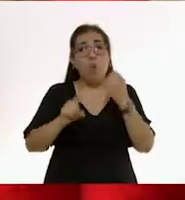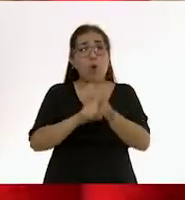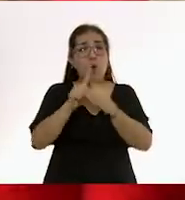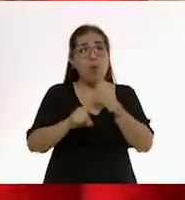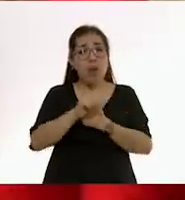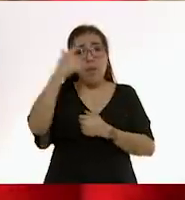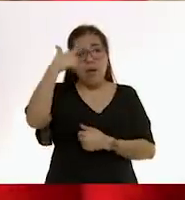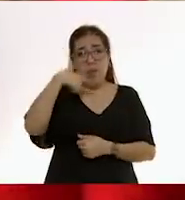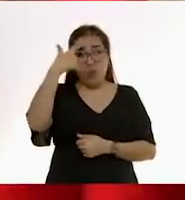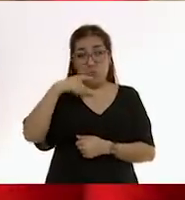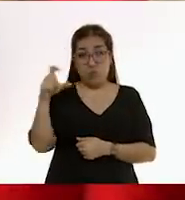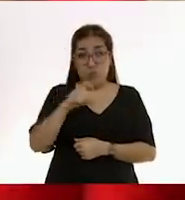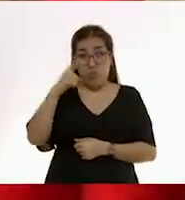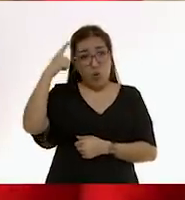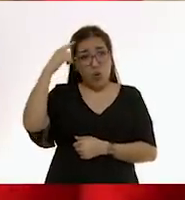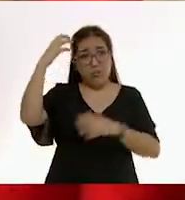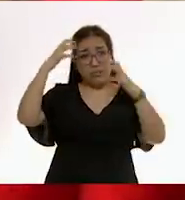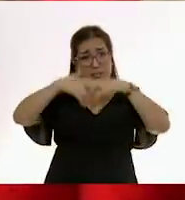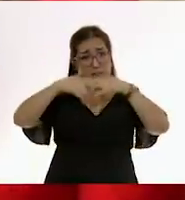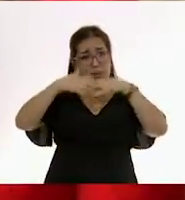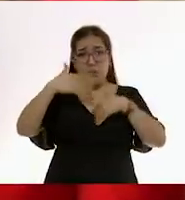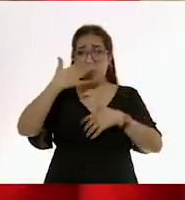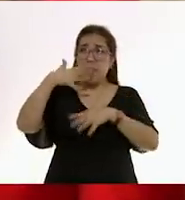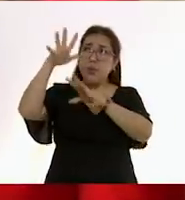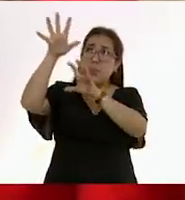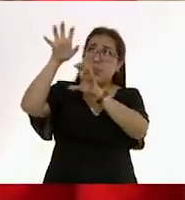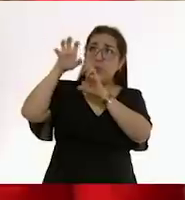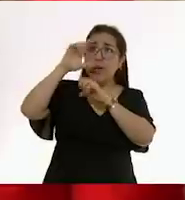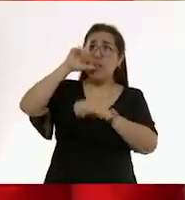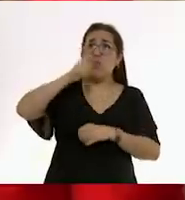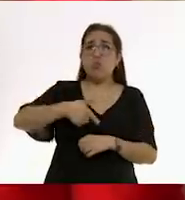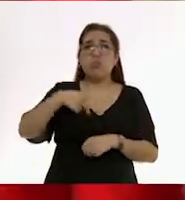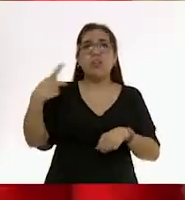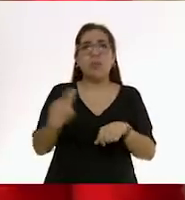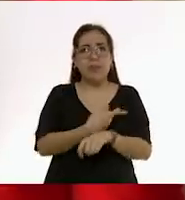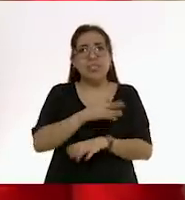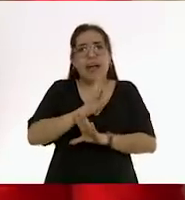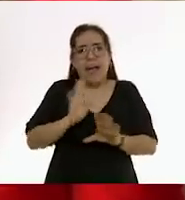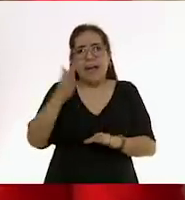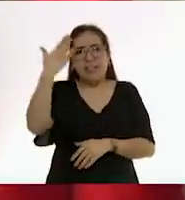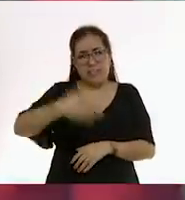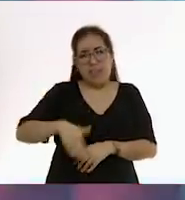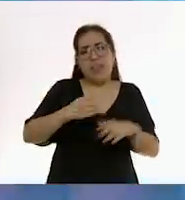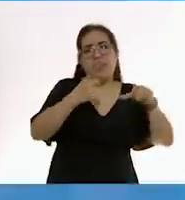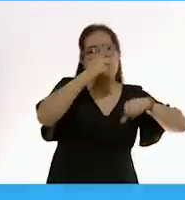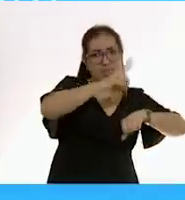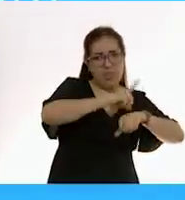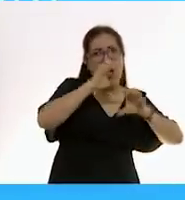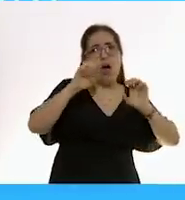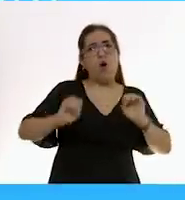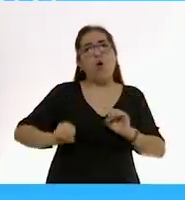melatonina en el cerebro como para que el cerebro distinga el sueño de día del sueño de noche.